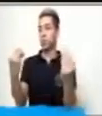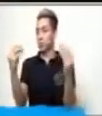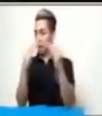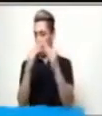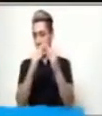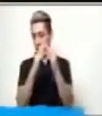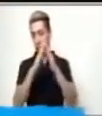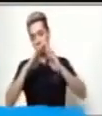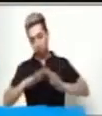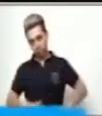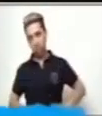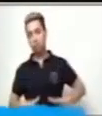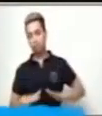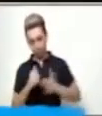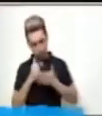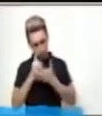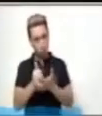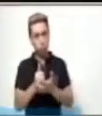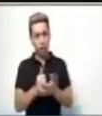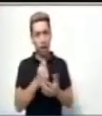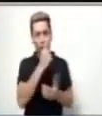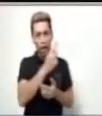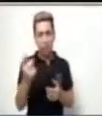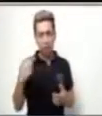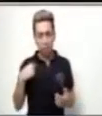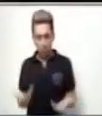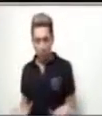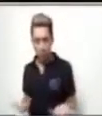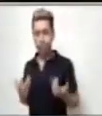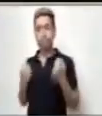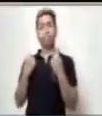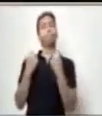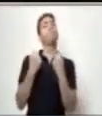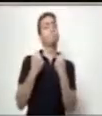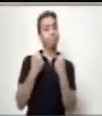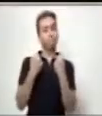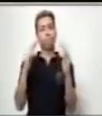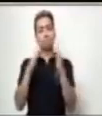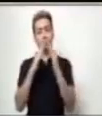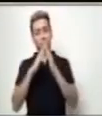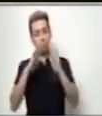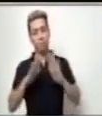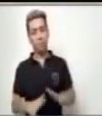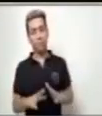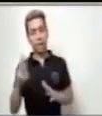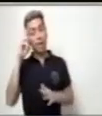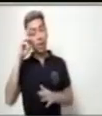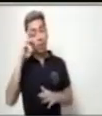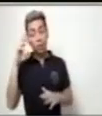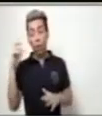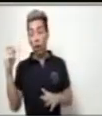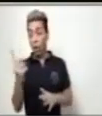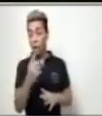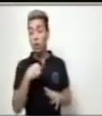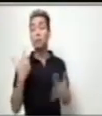Ayudemos y pongamos cada uno de nuestra parte. Recuerda, todas estas acciones que nosotros